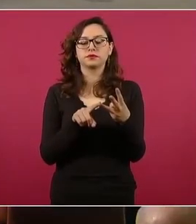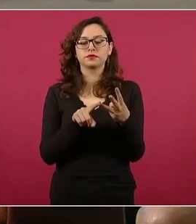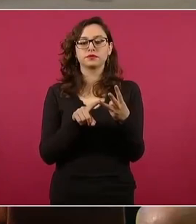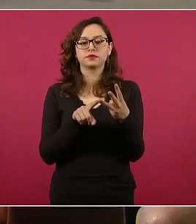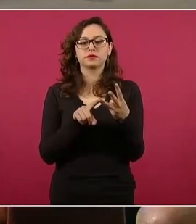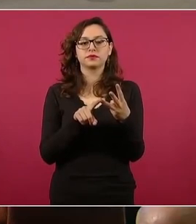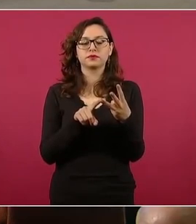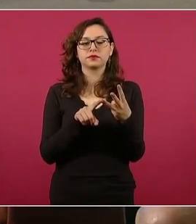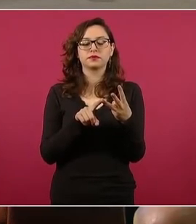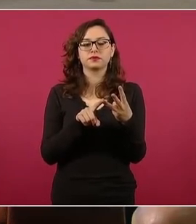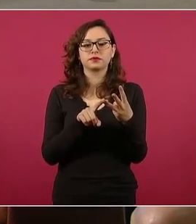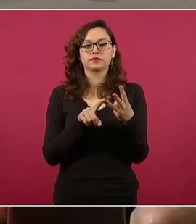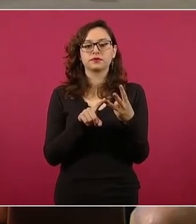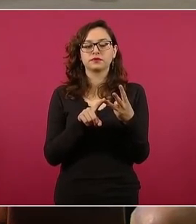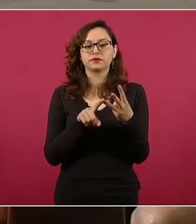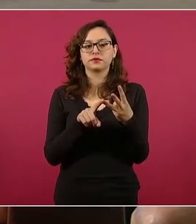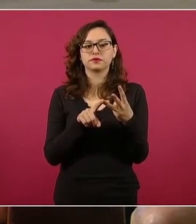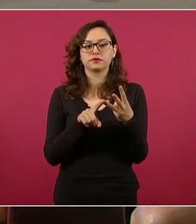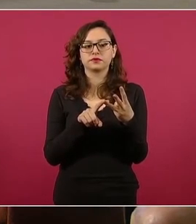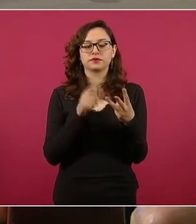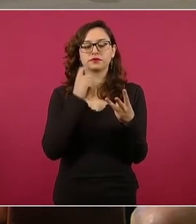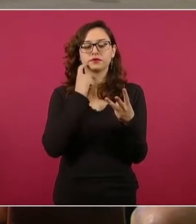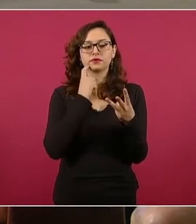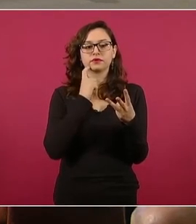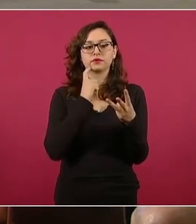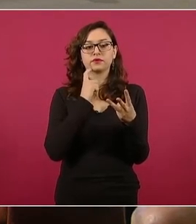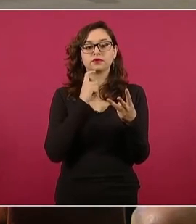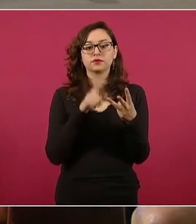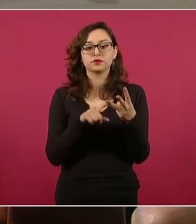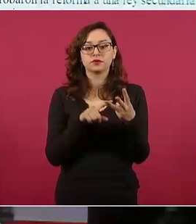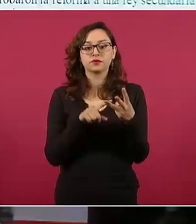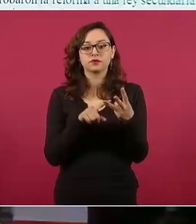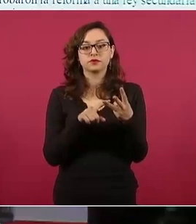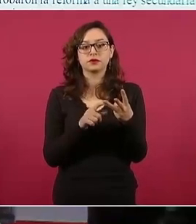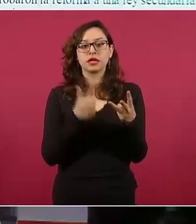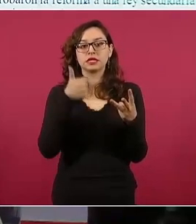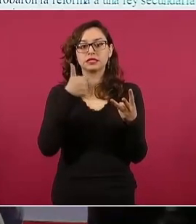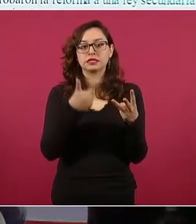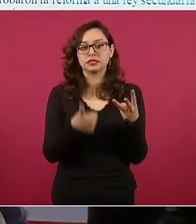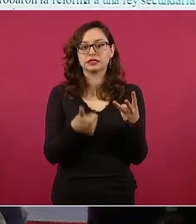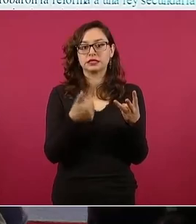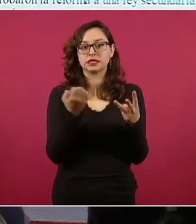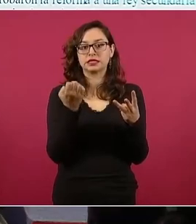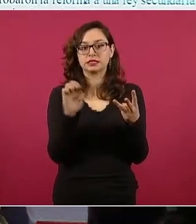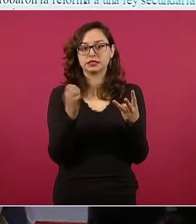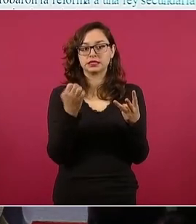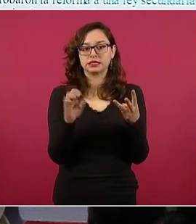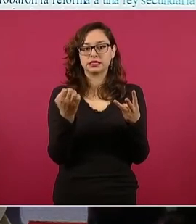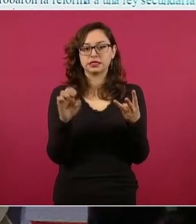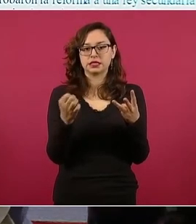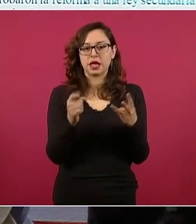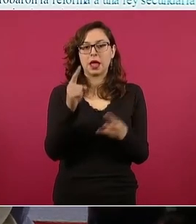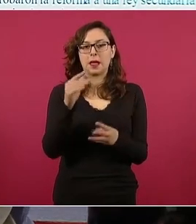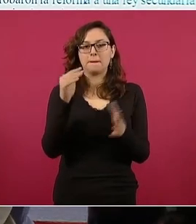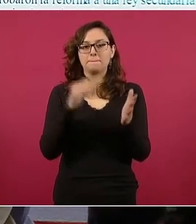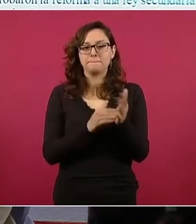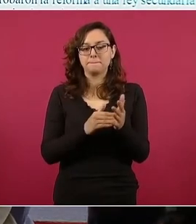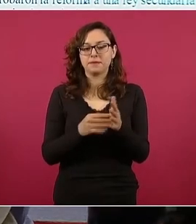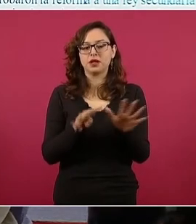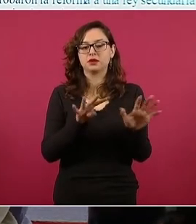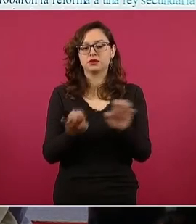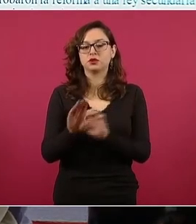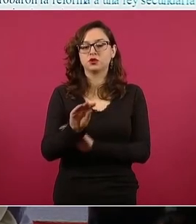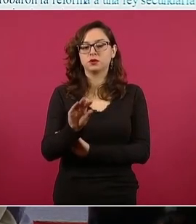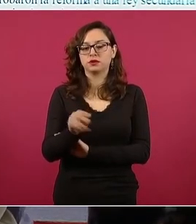el seis, me imagino, de enero de 1992,